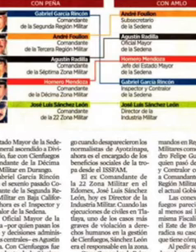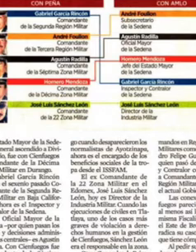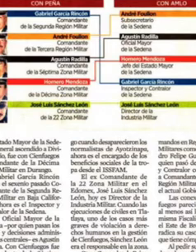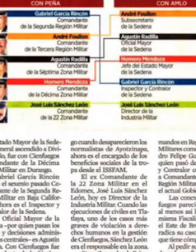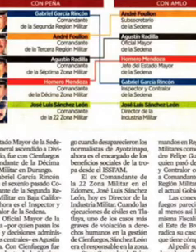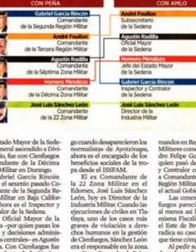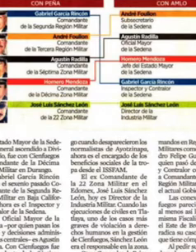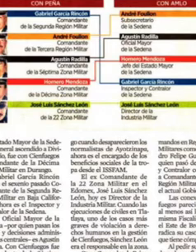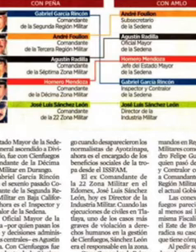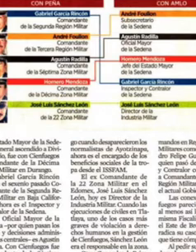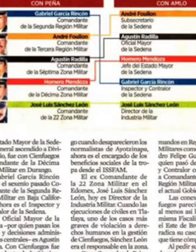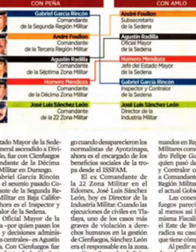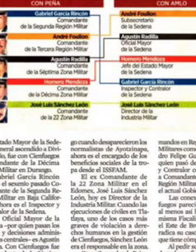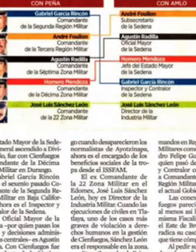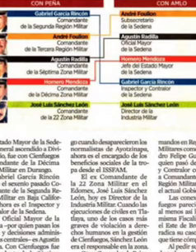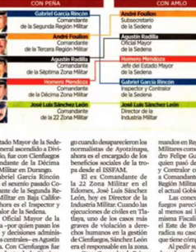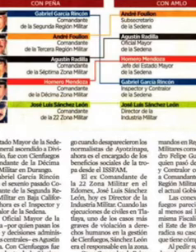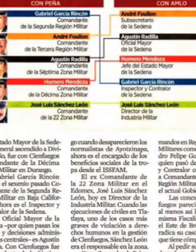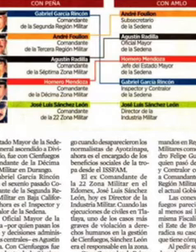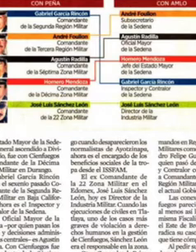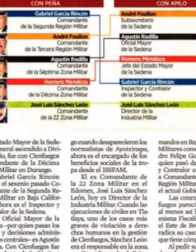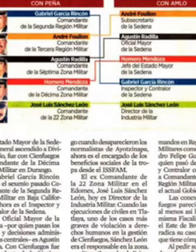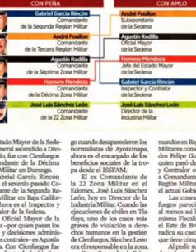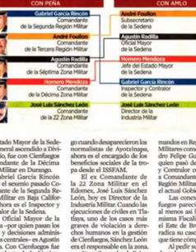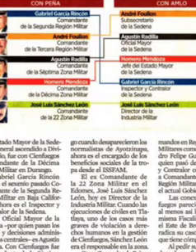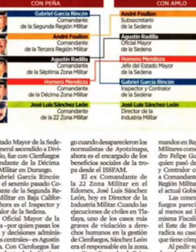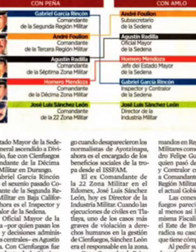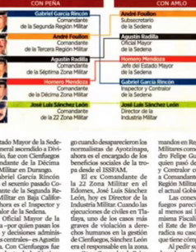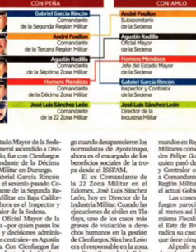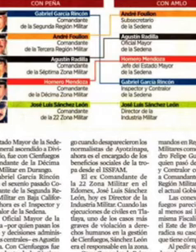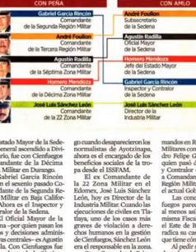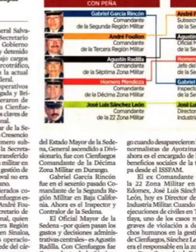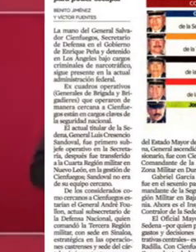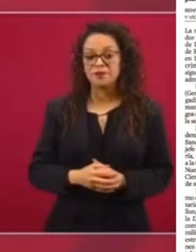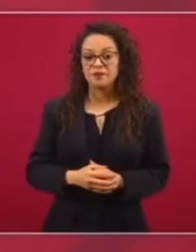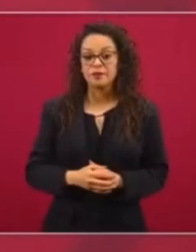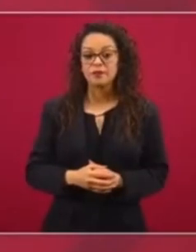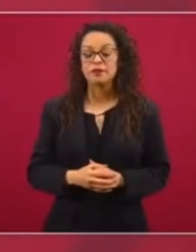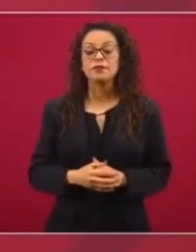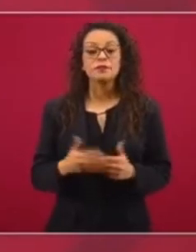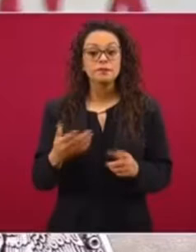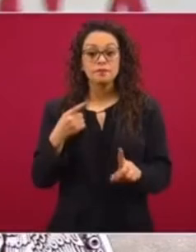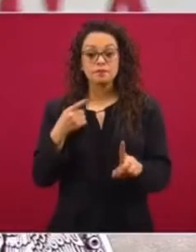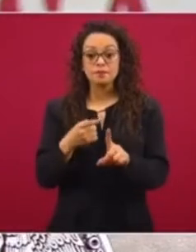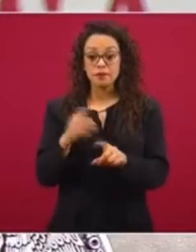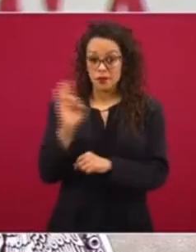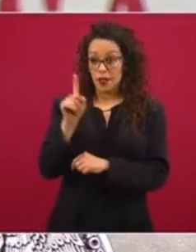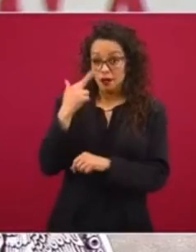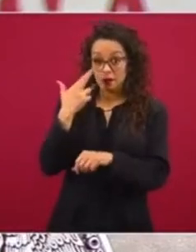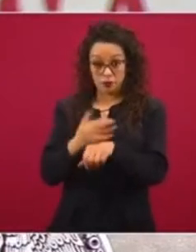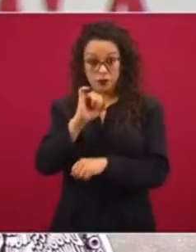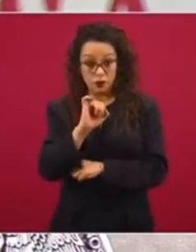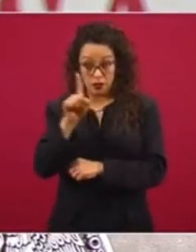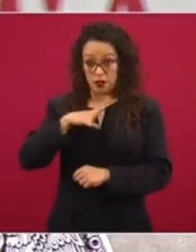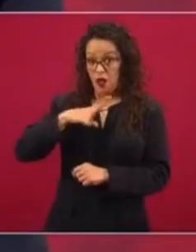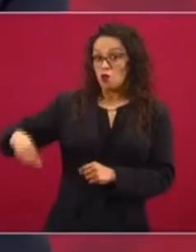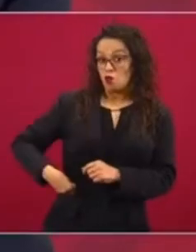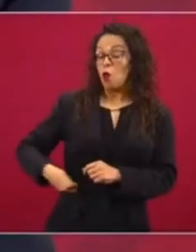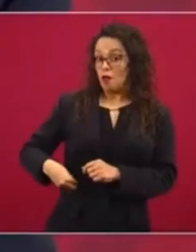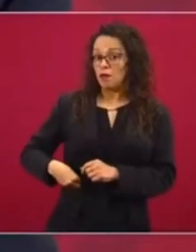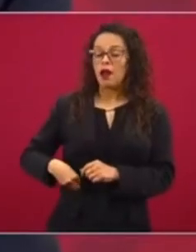México con gente poderosa. En el caso de ser el responsable, culpable,